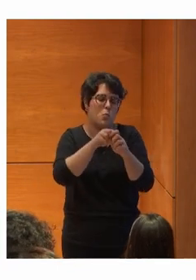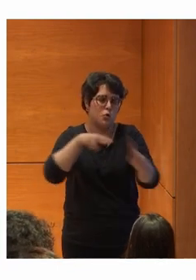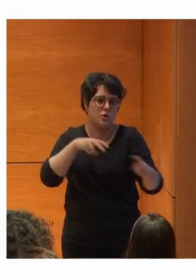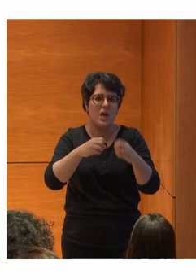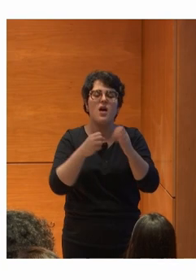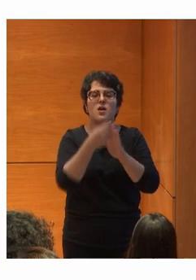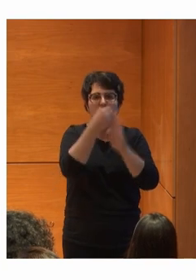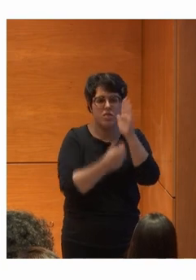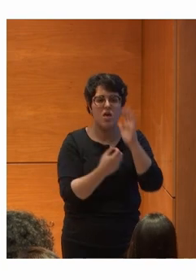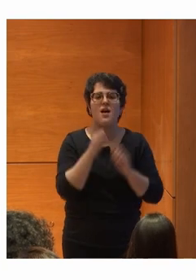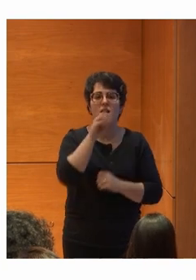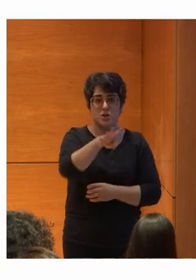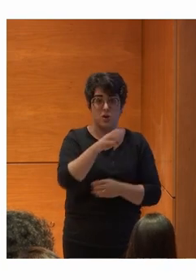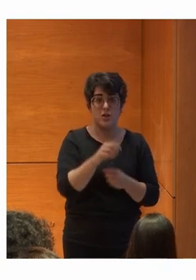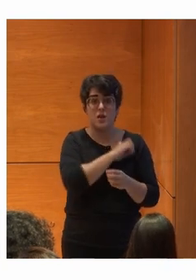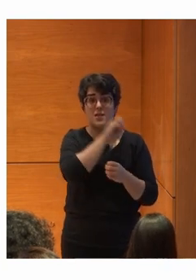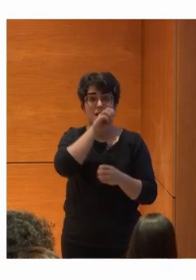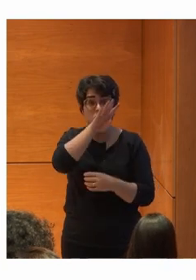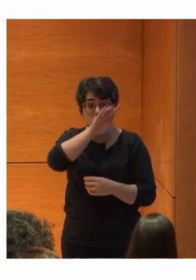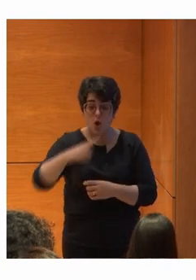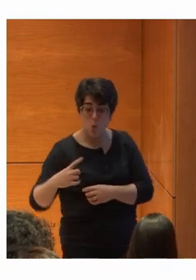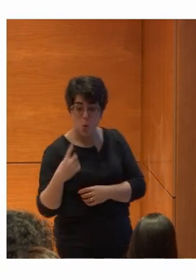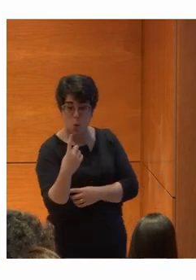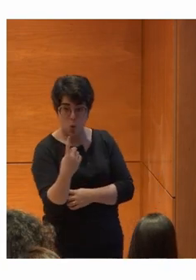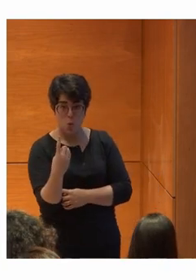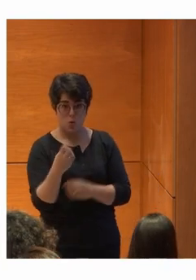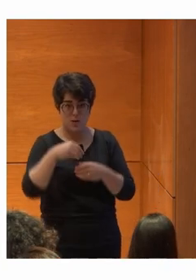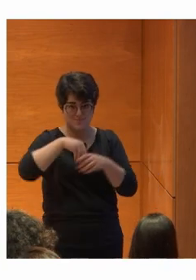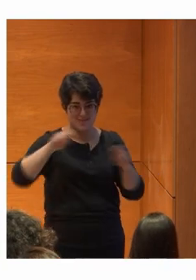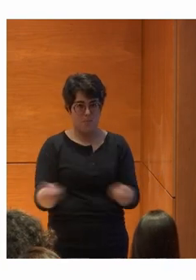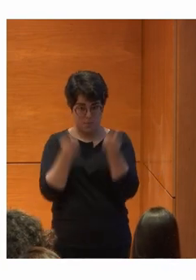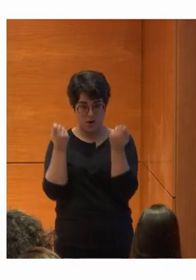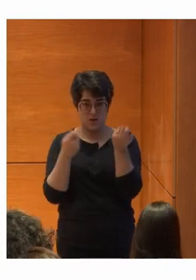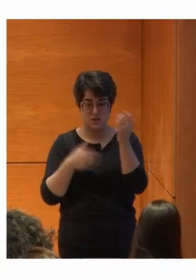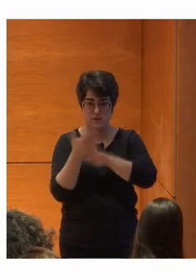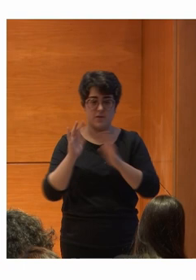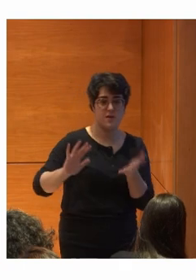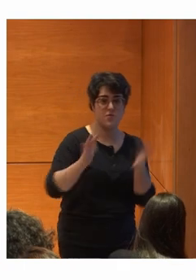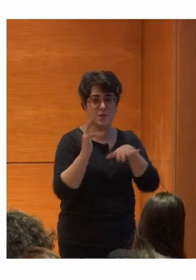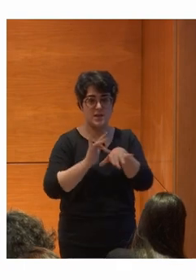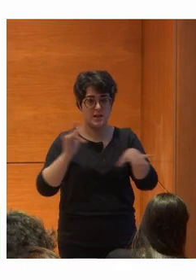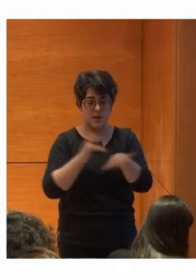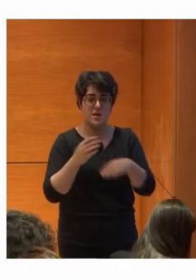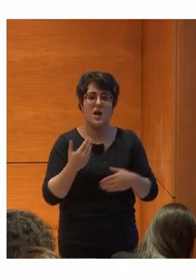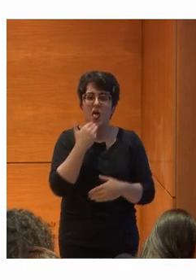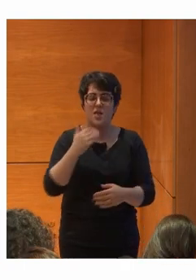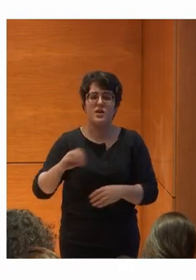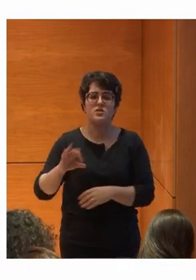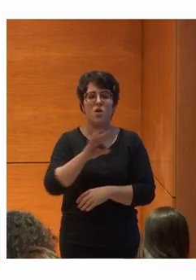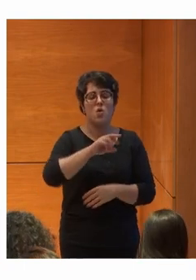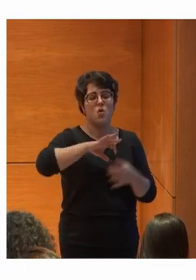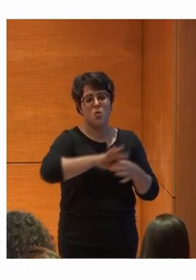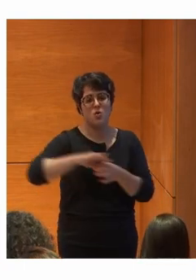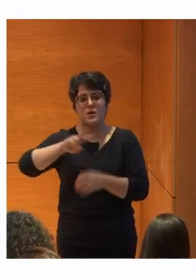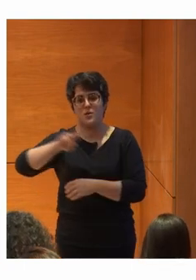Y en una de ellas Es esta campaña Y forma parte De la transformación digital Por la inclusión Financiado por la Unión Europea De los